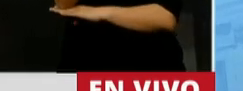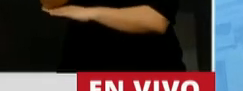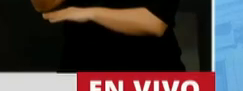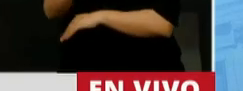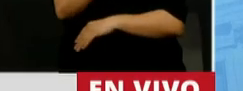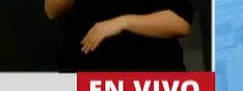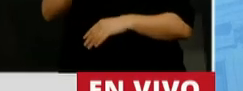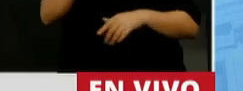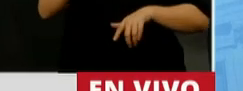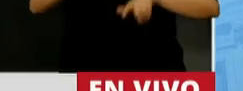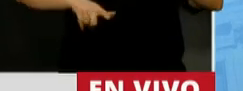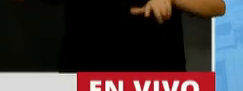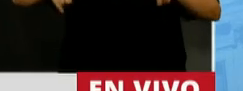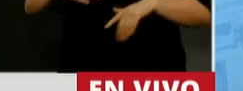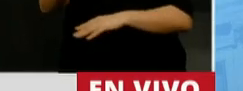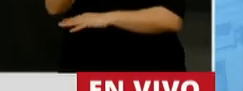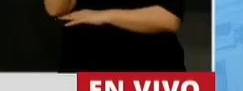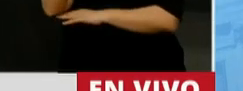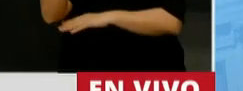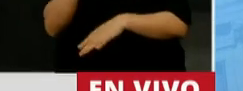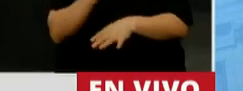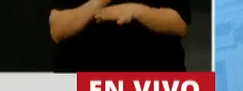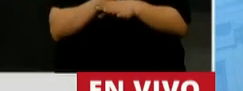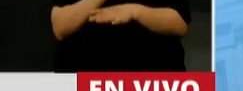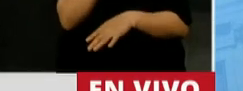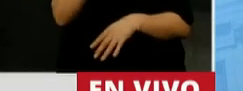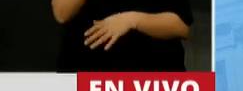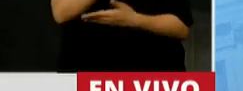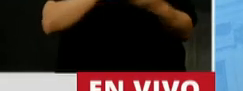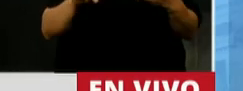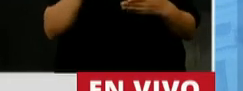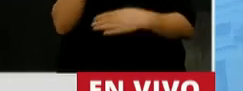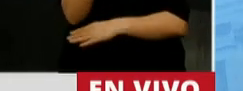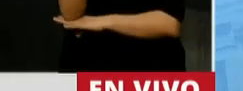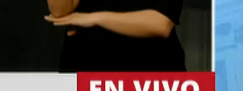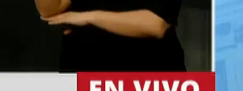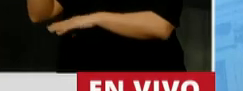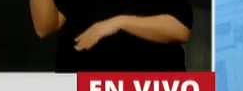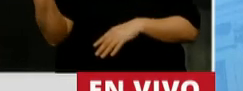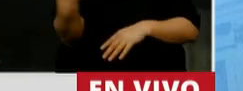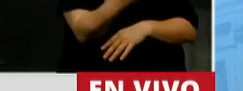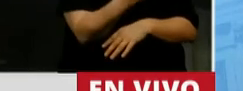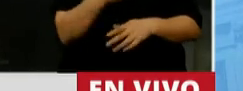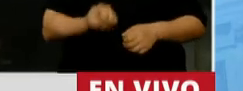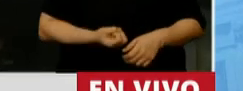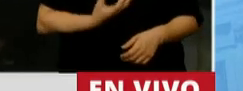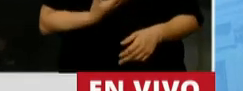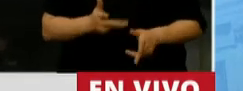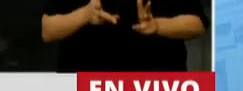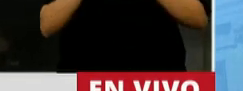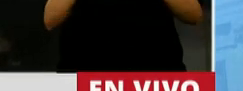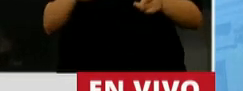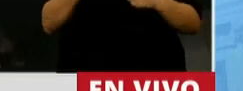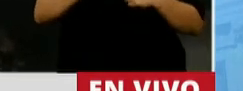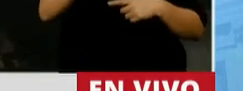cuando digo más de 100 oradores, digo más de 100 diputados que expresaron cada uno lo que quiso y lo